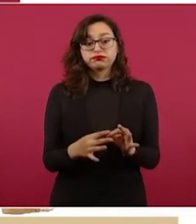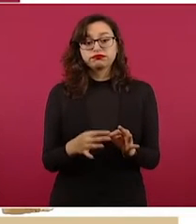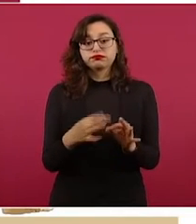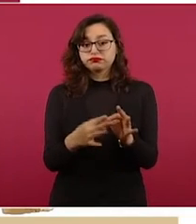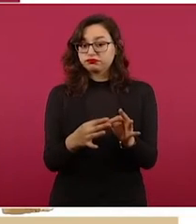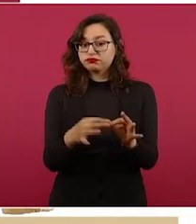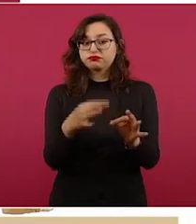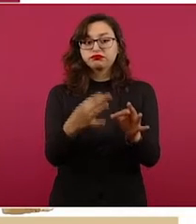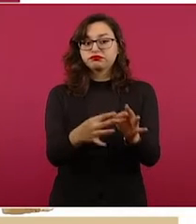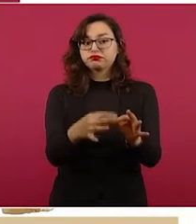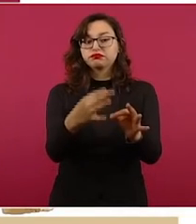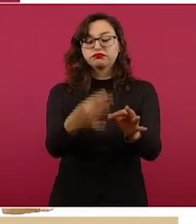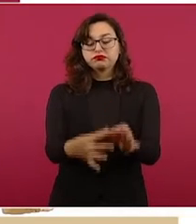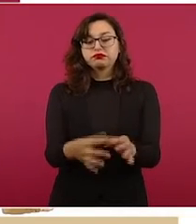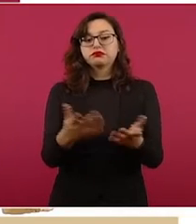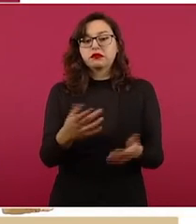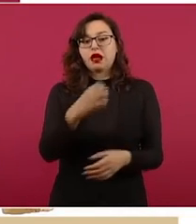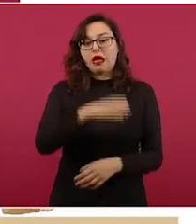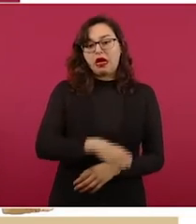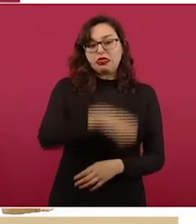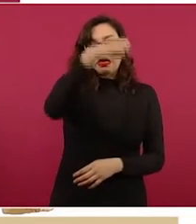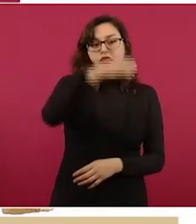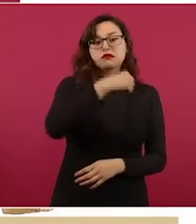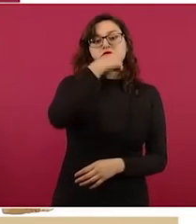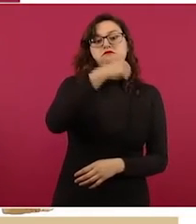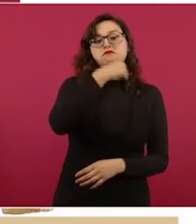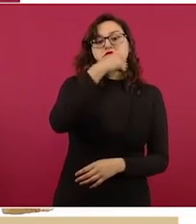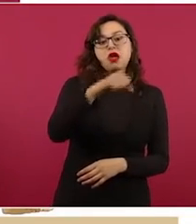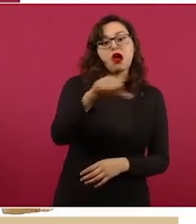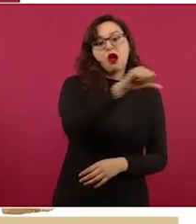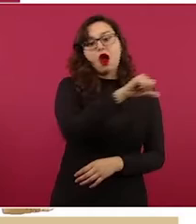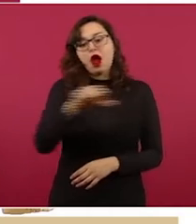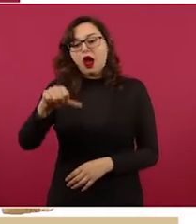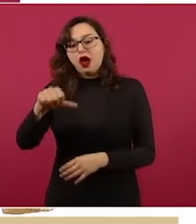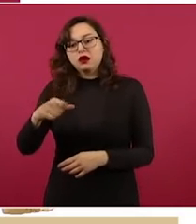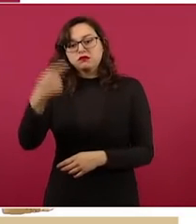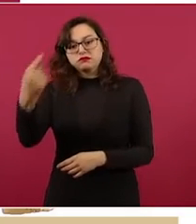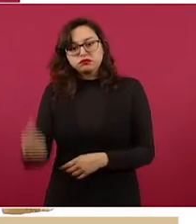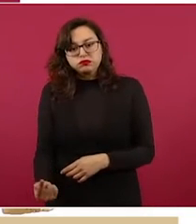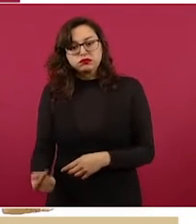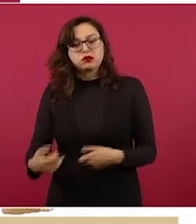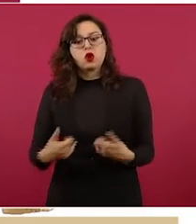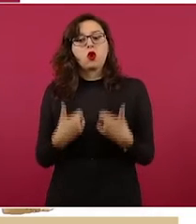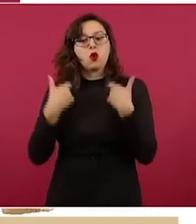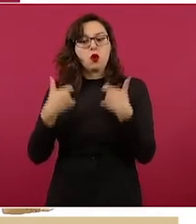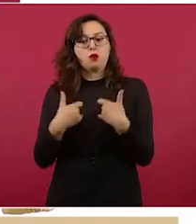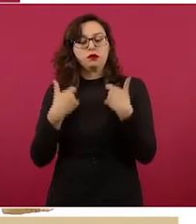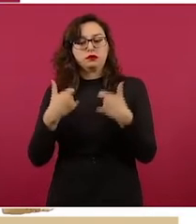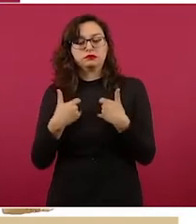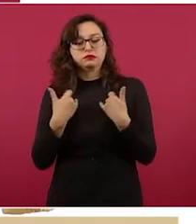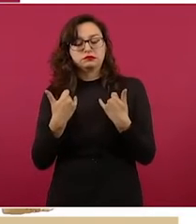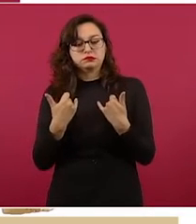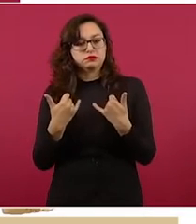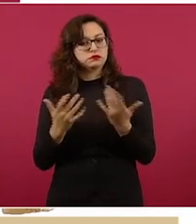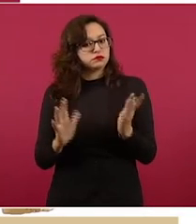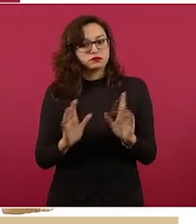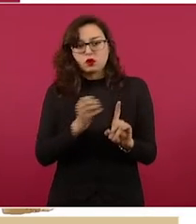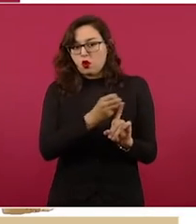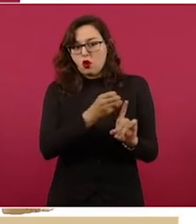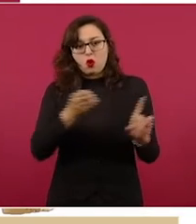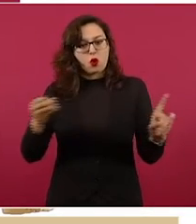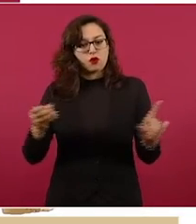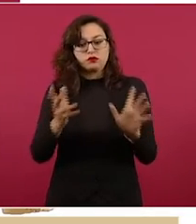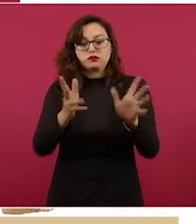abajo, desde las personas más añosas hacia las personas más jóvenes. A pesar de distintas inquietudes que expresaron